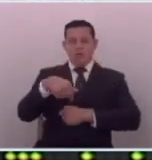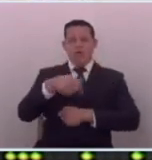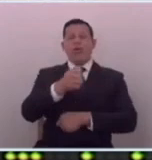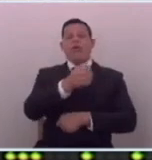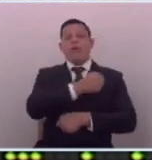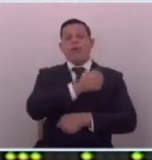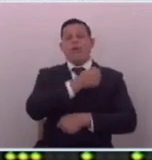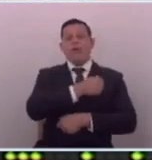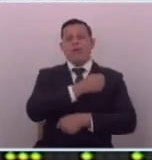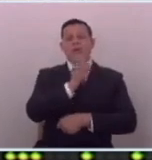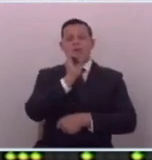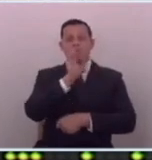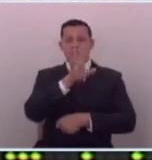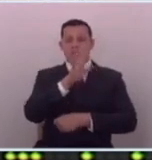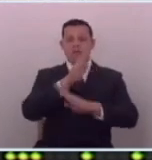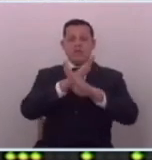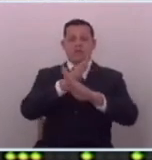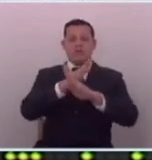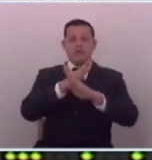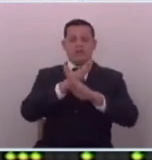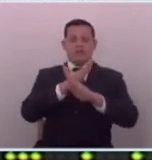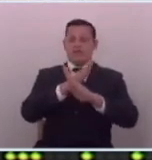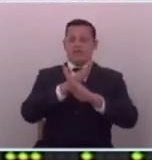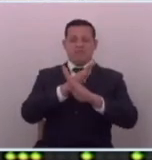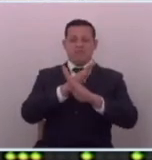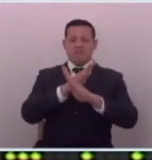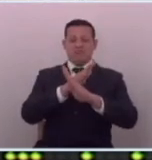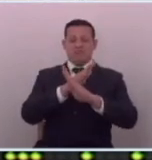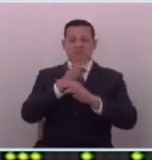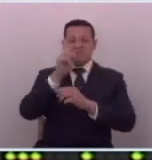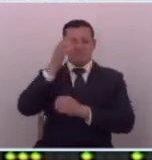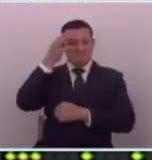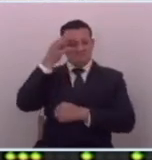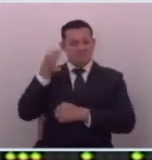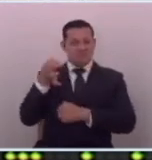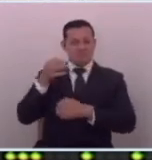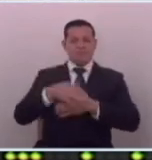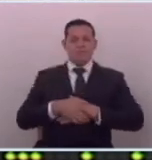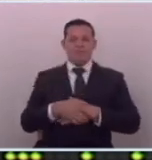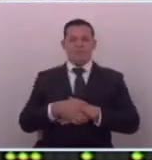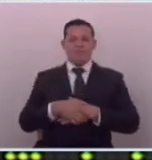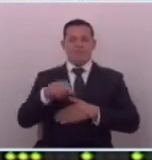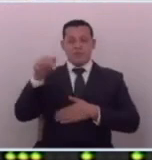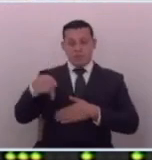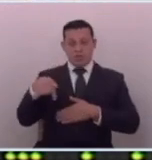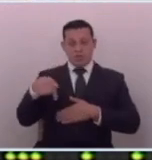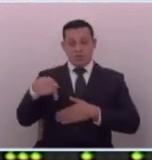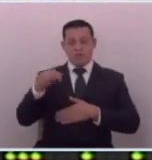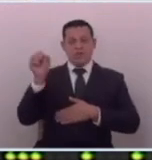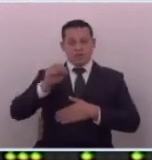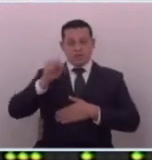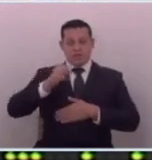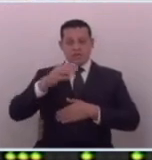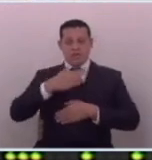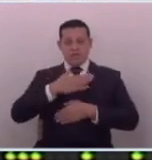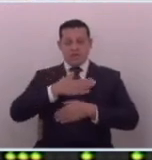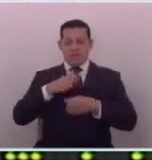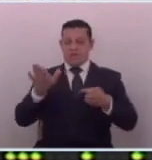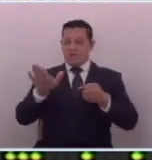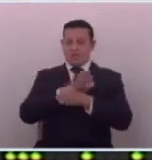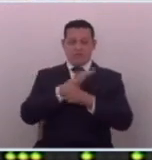de pecho dizque defendiéndolos ahora por otro lado ahora sí tienen una total